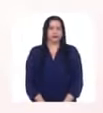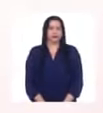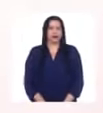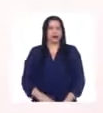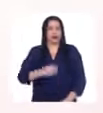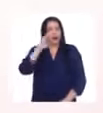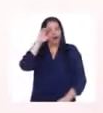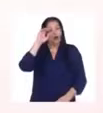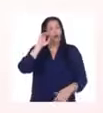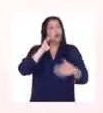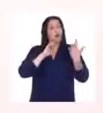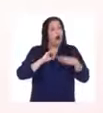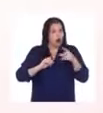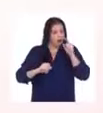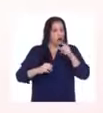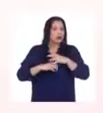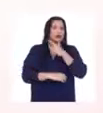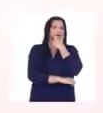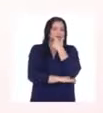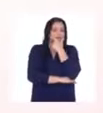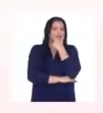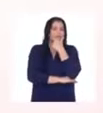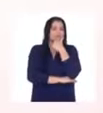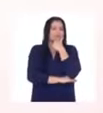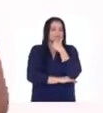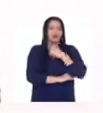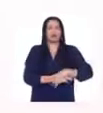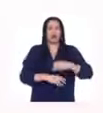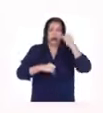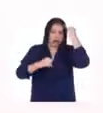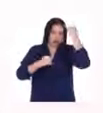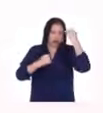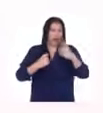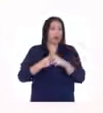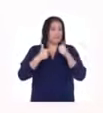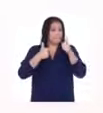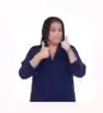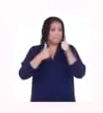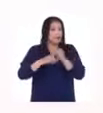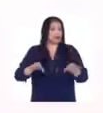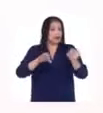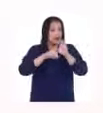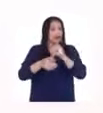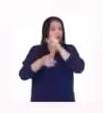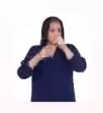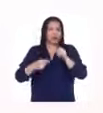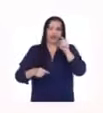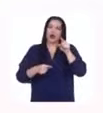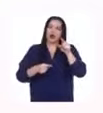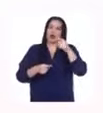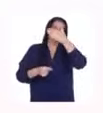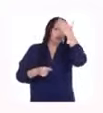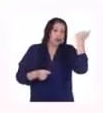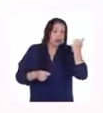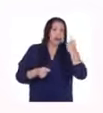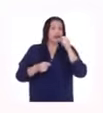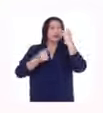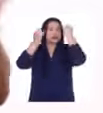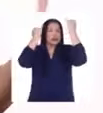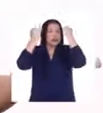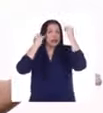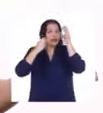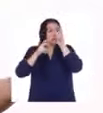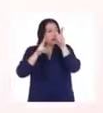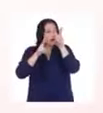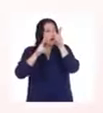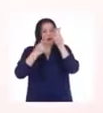Una perspectiva interesante y profesional, ¿verdad? No olviden anotar las ideas principales que nos comparte, por favor,